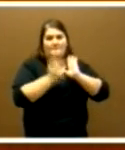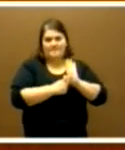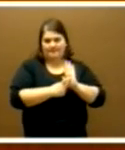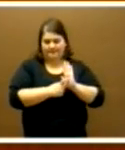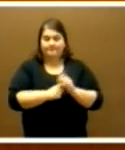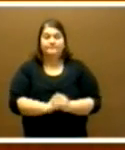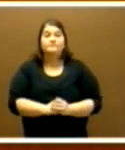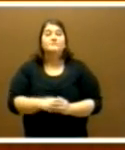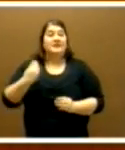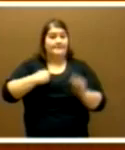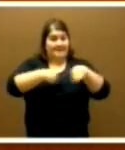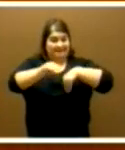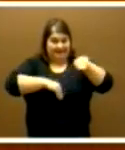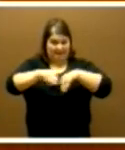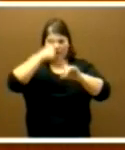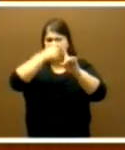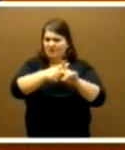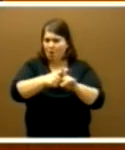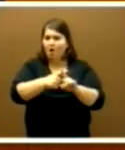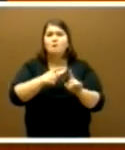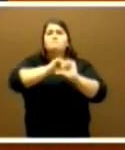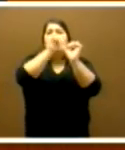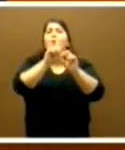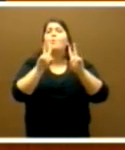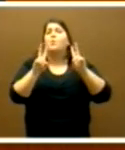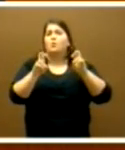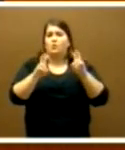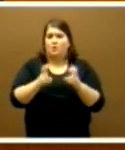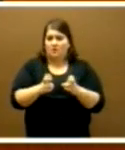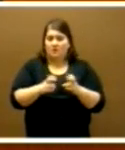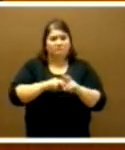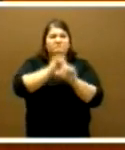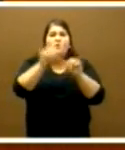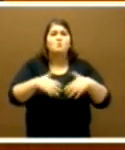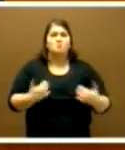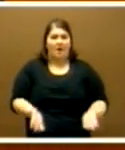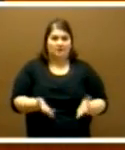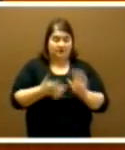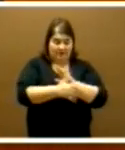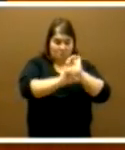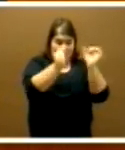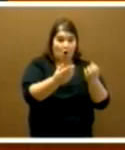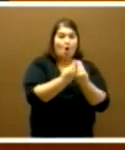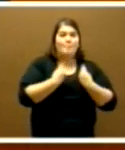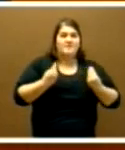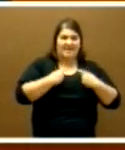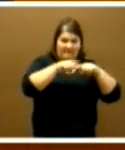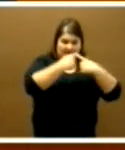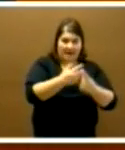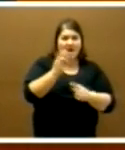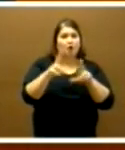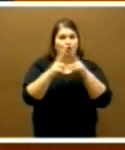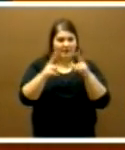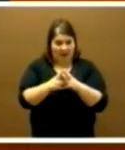Los objetivos de esta estrategia se fundamentan en un nuevo modelo que promueva el desarrollo de un modelo de convivencia familiar y